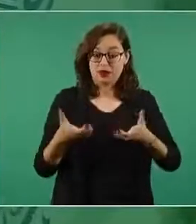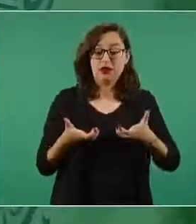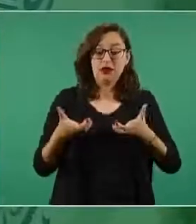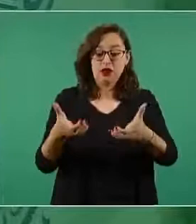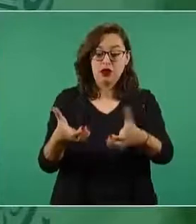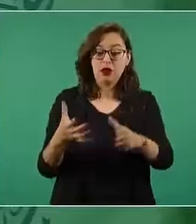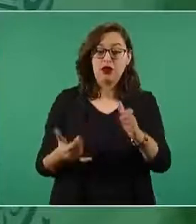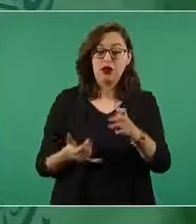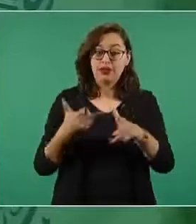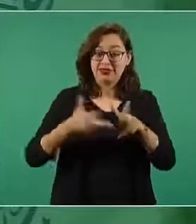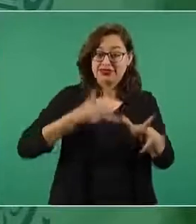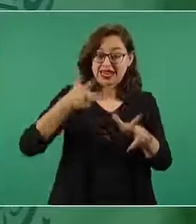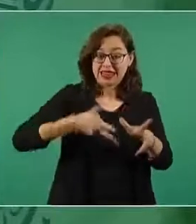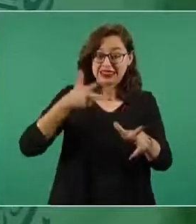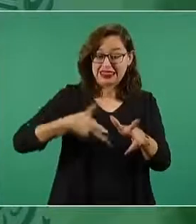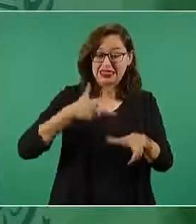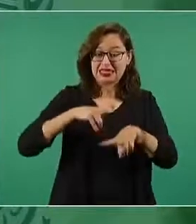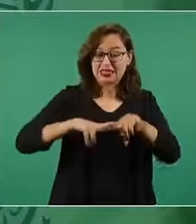de tren